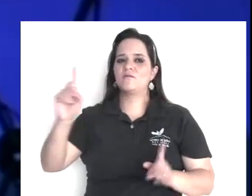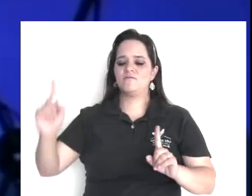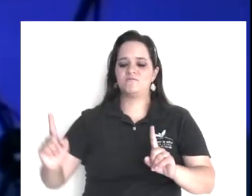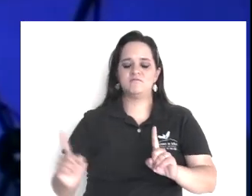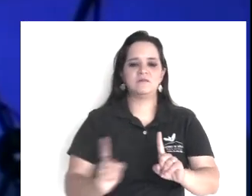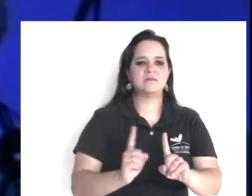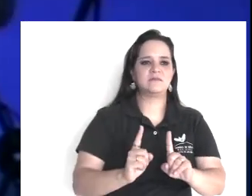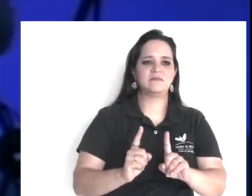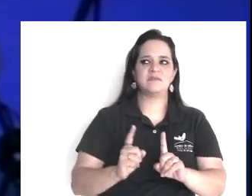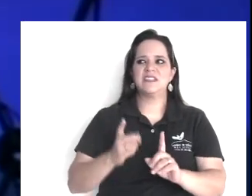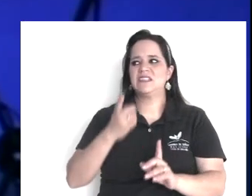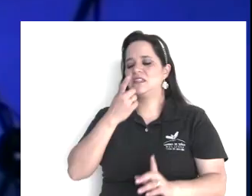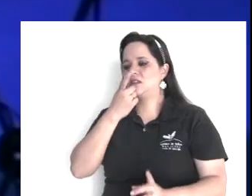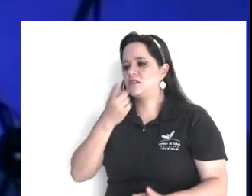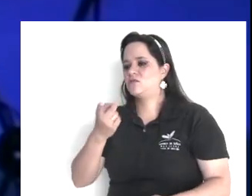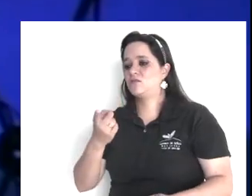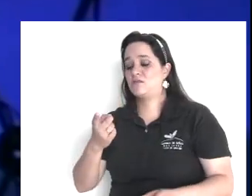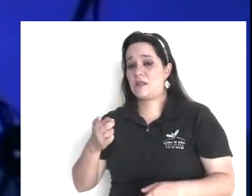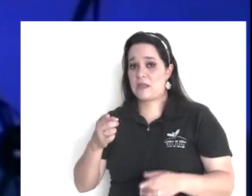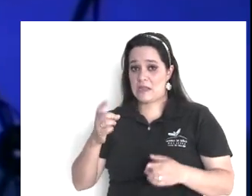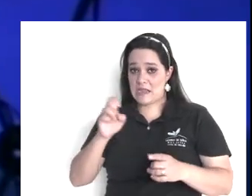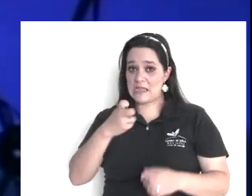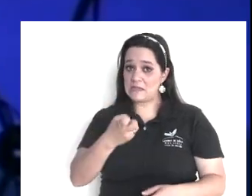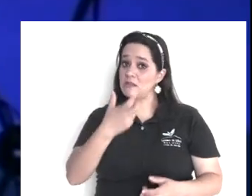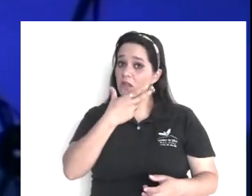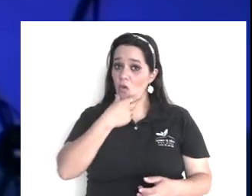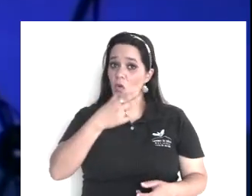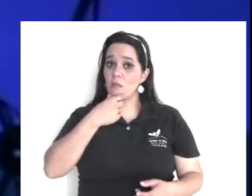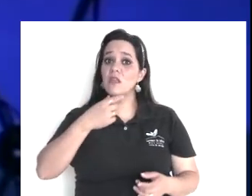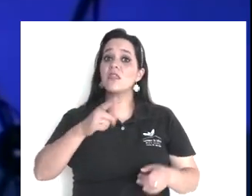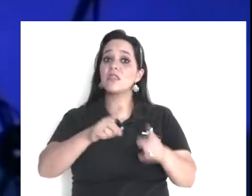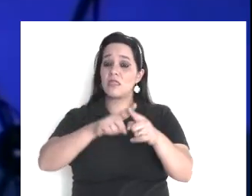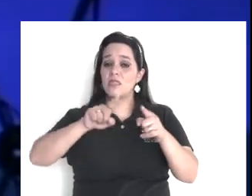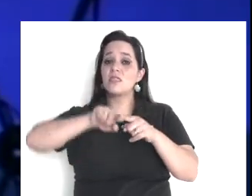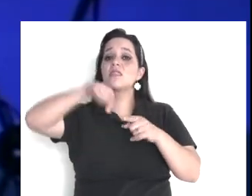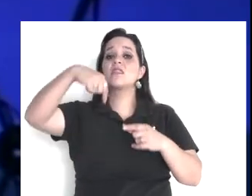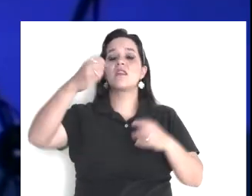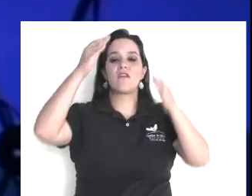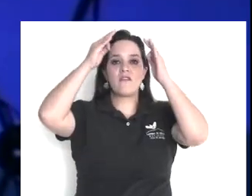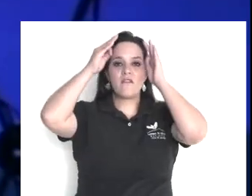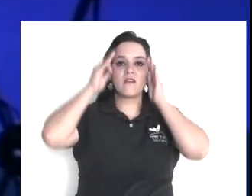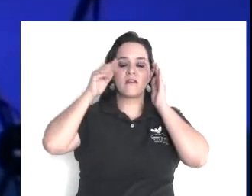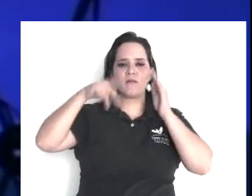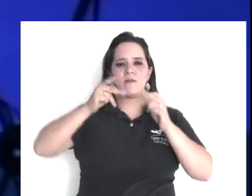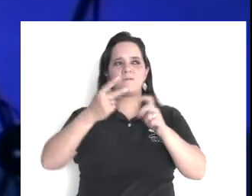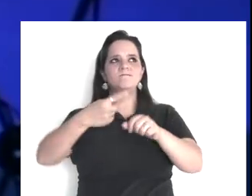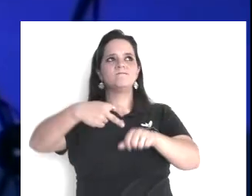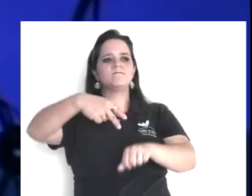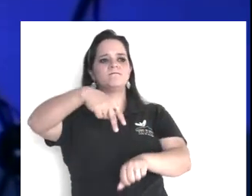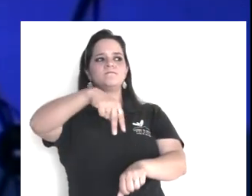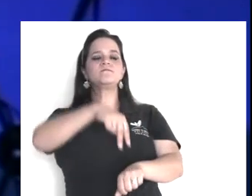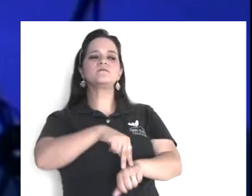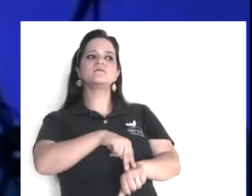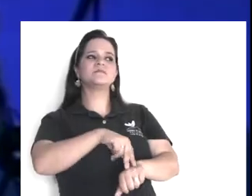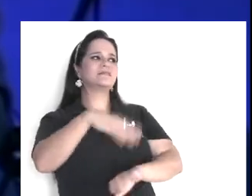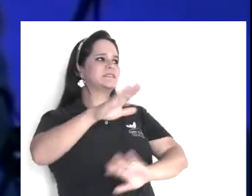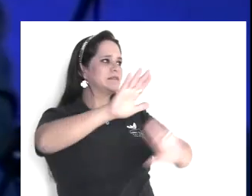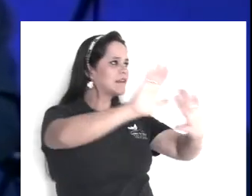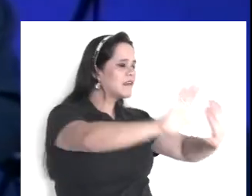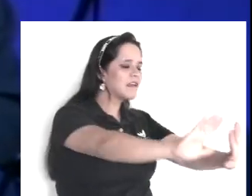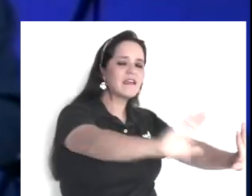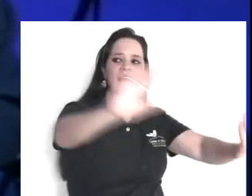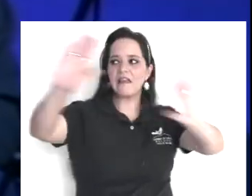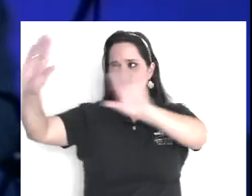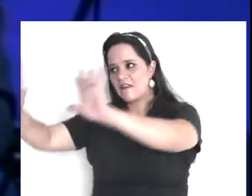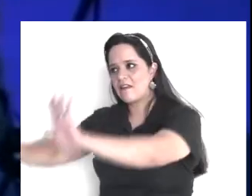Jesús, el cual era uno, de esos fariseos, miren lo que le dijo, juzga acaso, nuestra